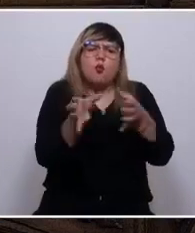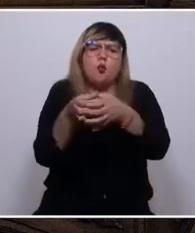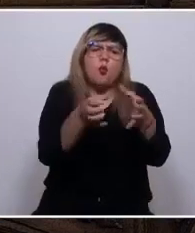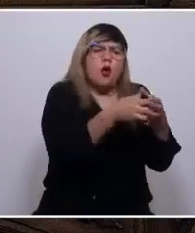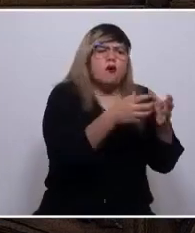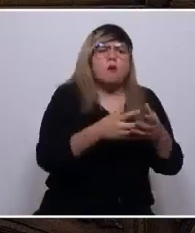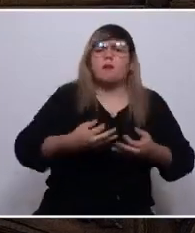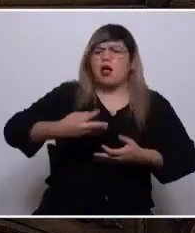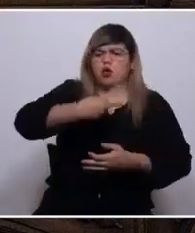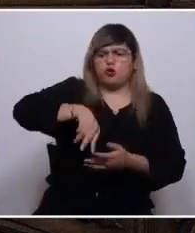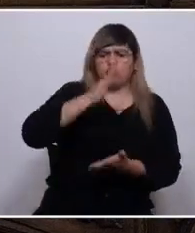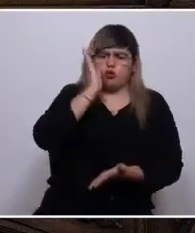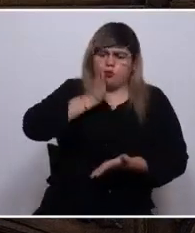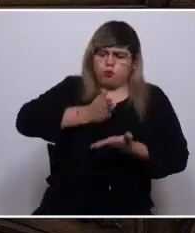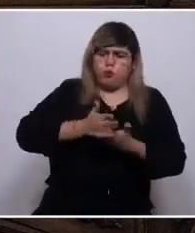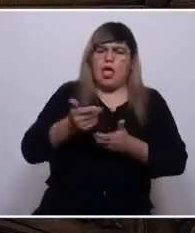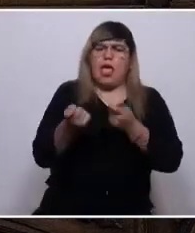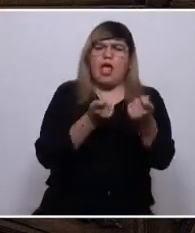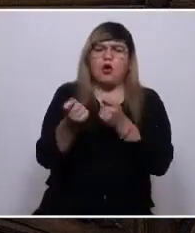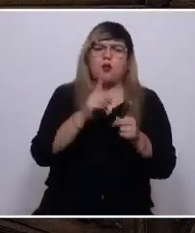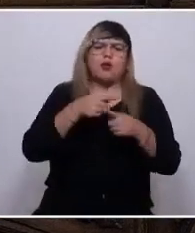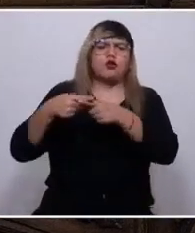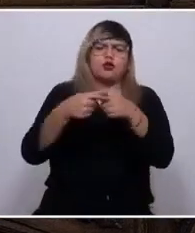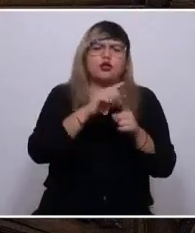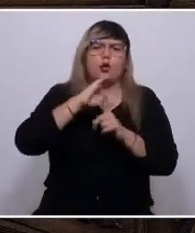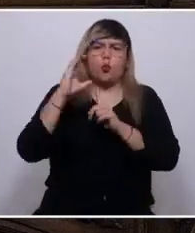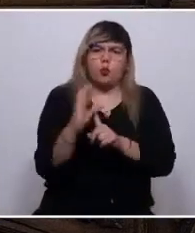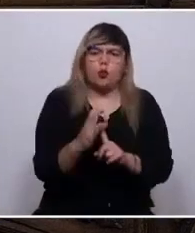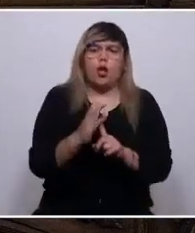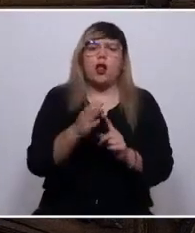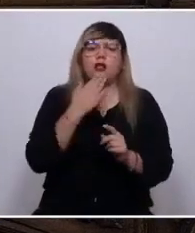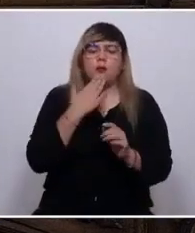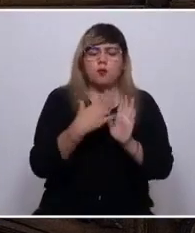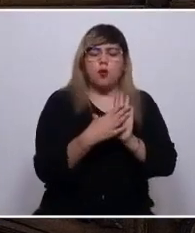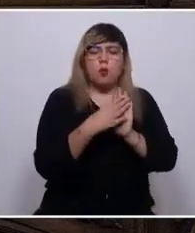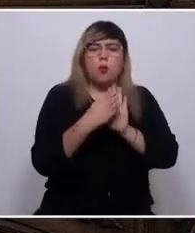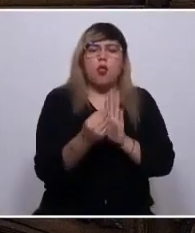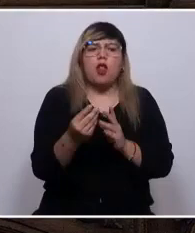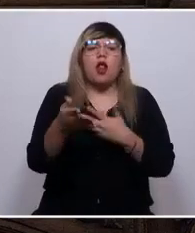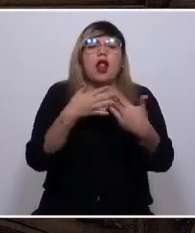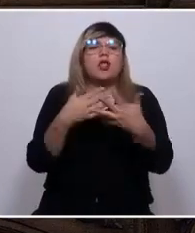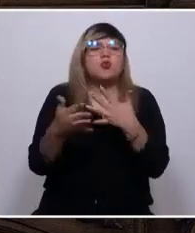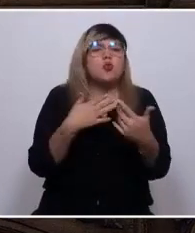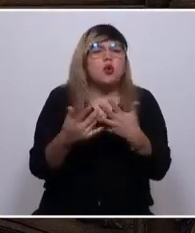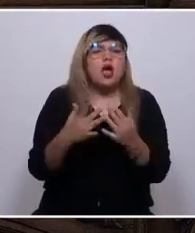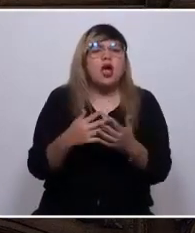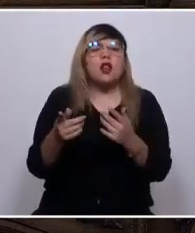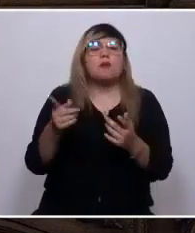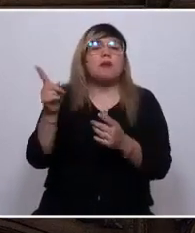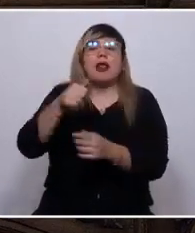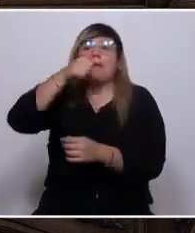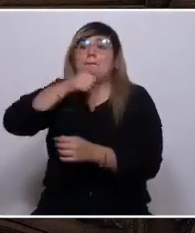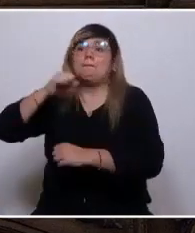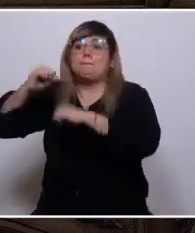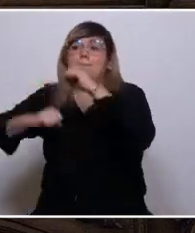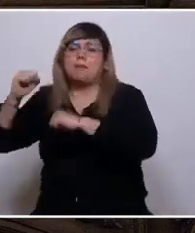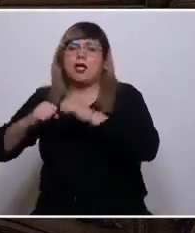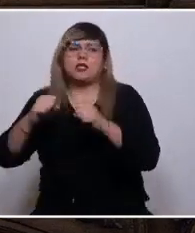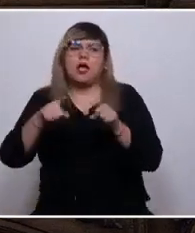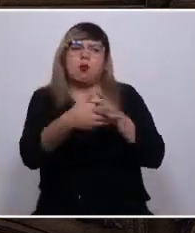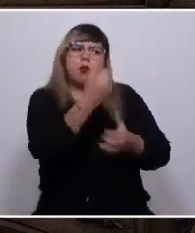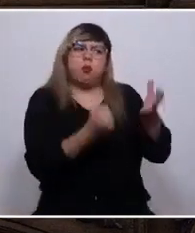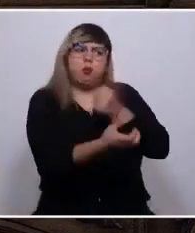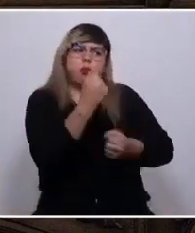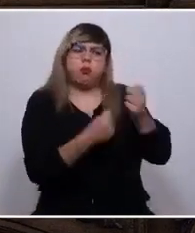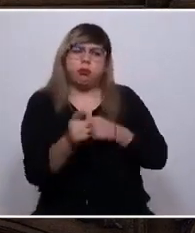nuestra organización política, económica, social y cultural a disponer de nuestros bienes naturales para así en ningún caso vernos privados de nuestros medios de subsistencia.